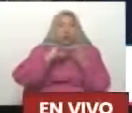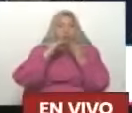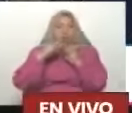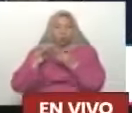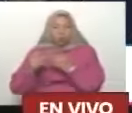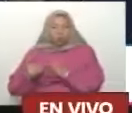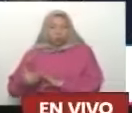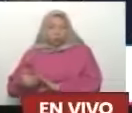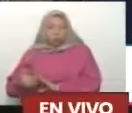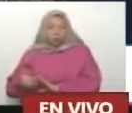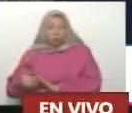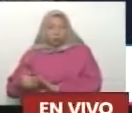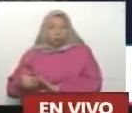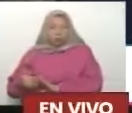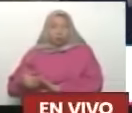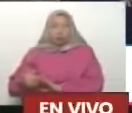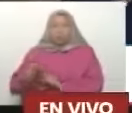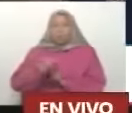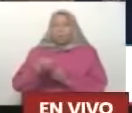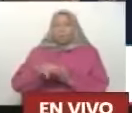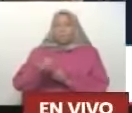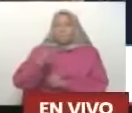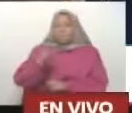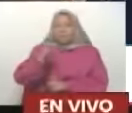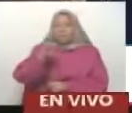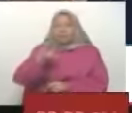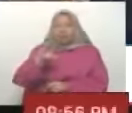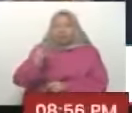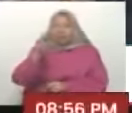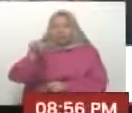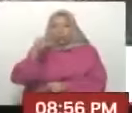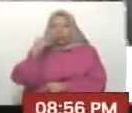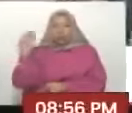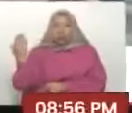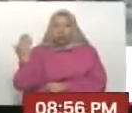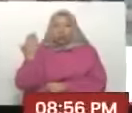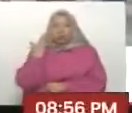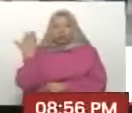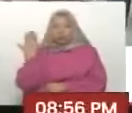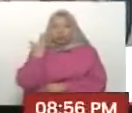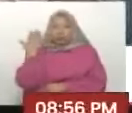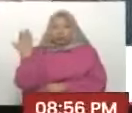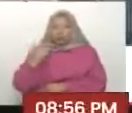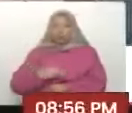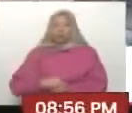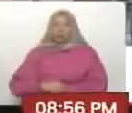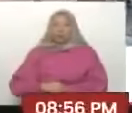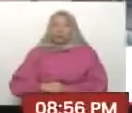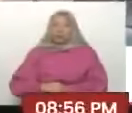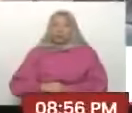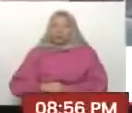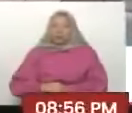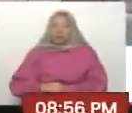aquí, del municipio. Brión, adelante para usted, presidente. Gracias.